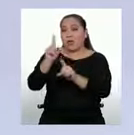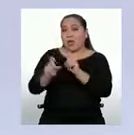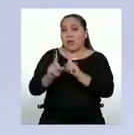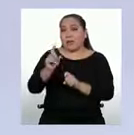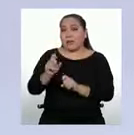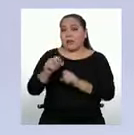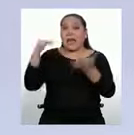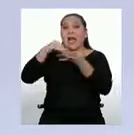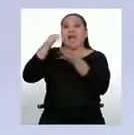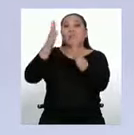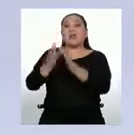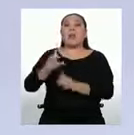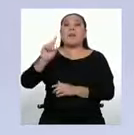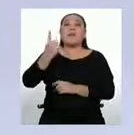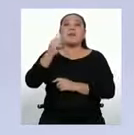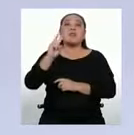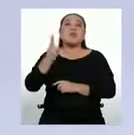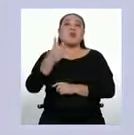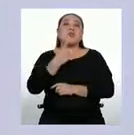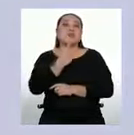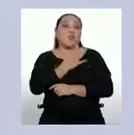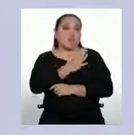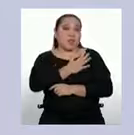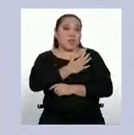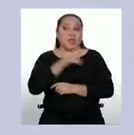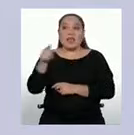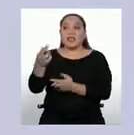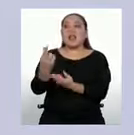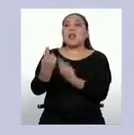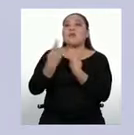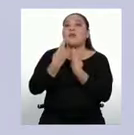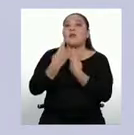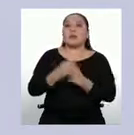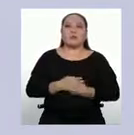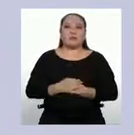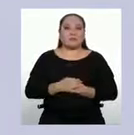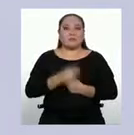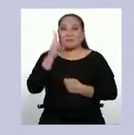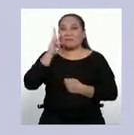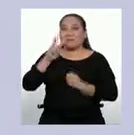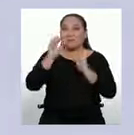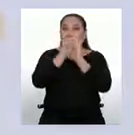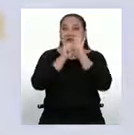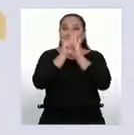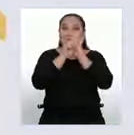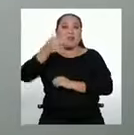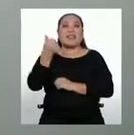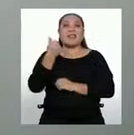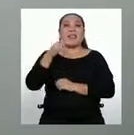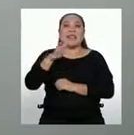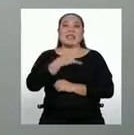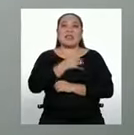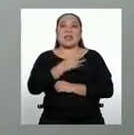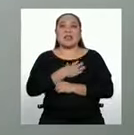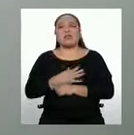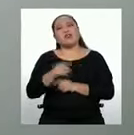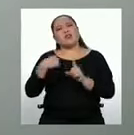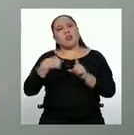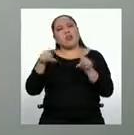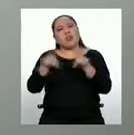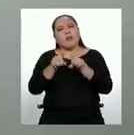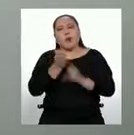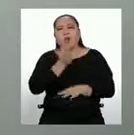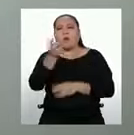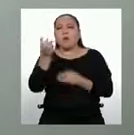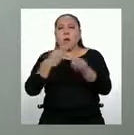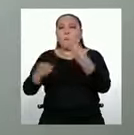primer y segundo grado de secundaria y estas fueron sus respuestas. Veamos el video. En promedio, cuando voy al mercado